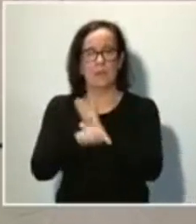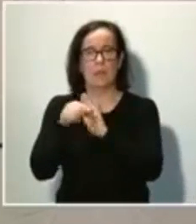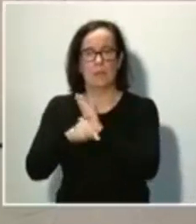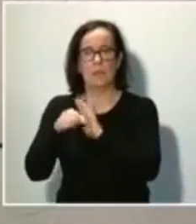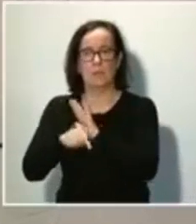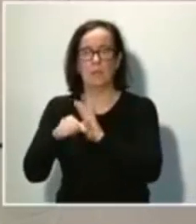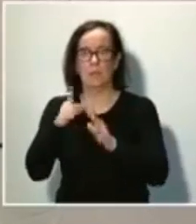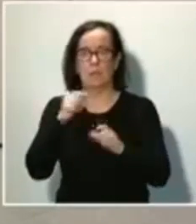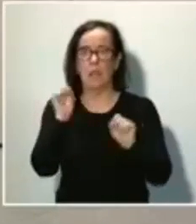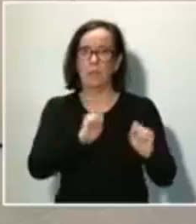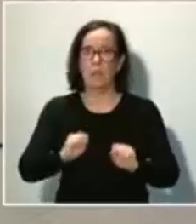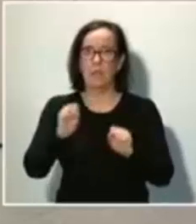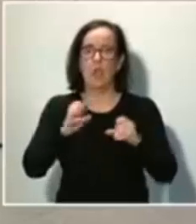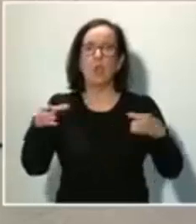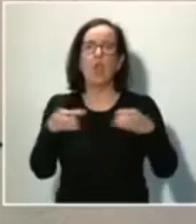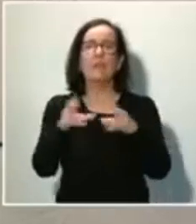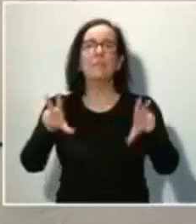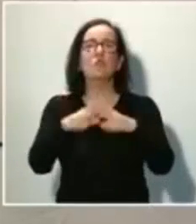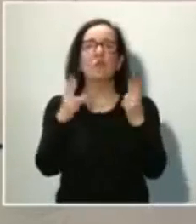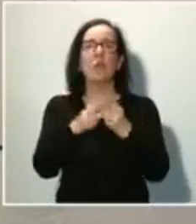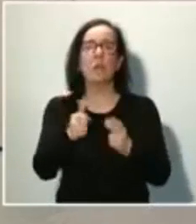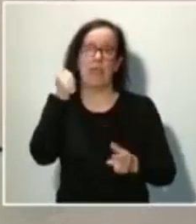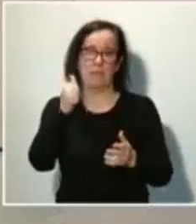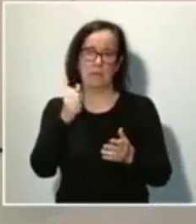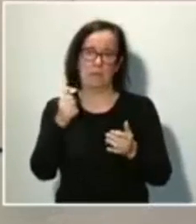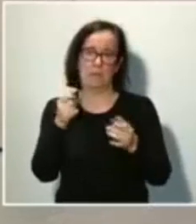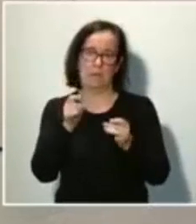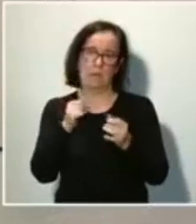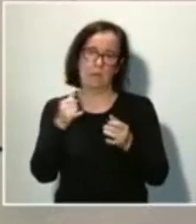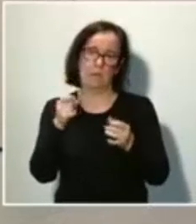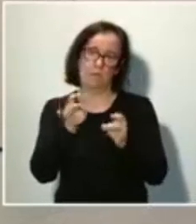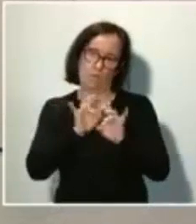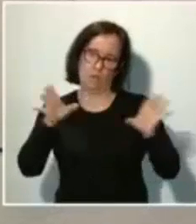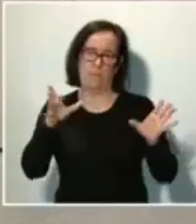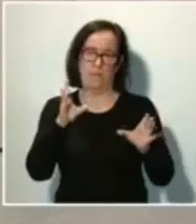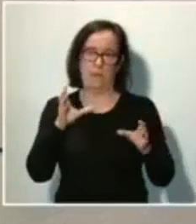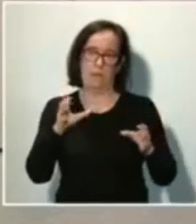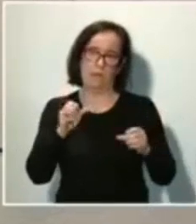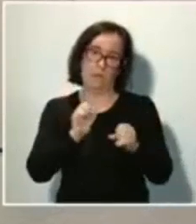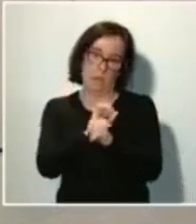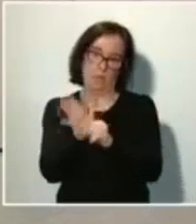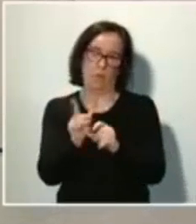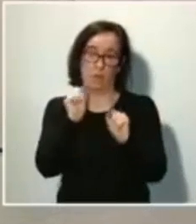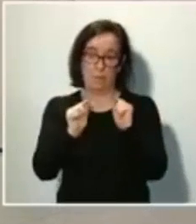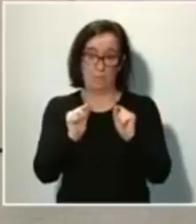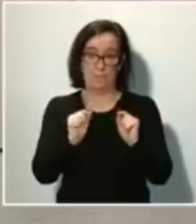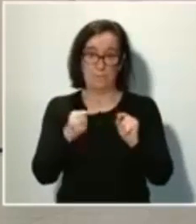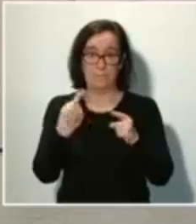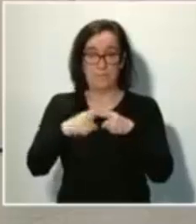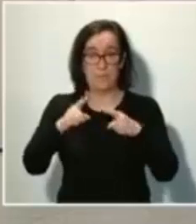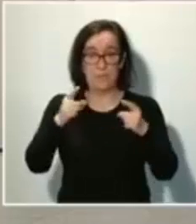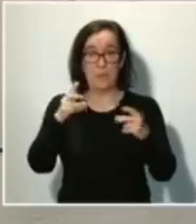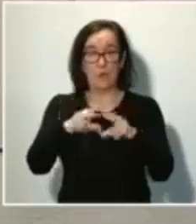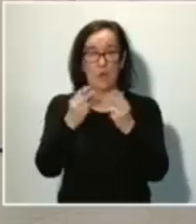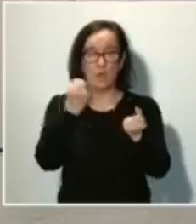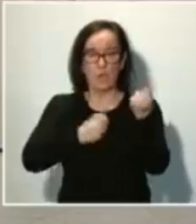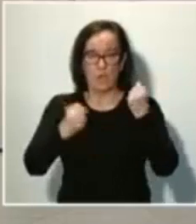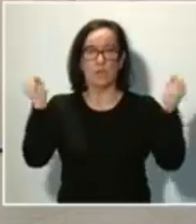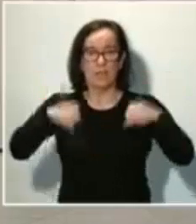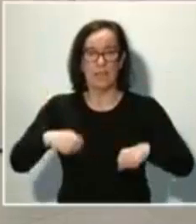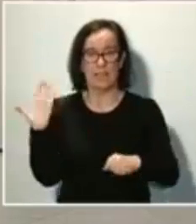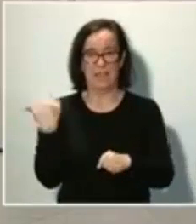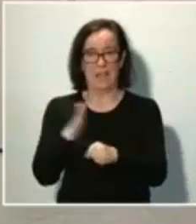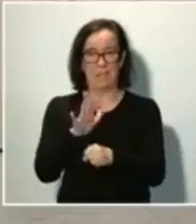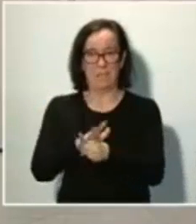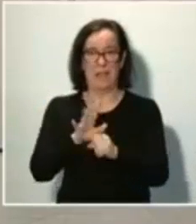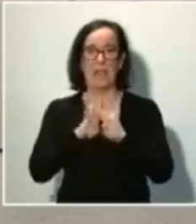los colectivos sociales más vulnerables frente al coronavirus. El paquete socioeconómico que logramos aprobar el martes en el Consejo de